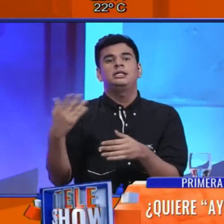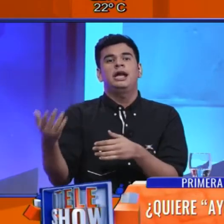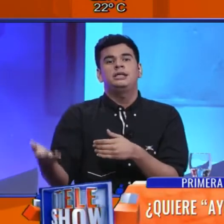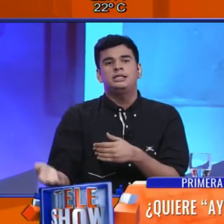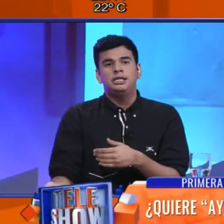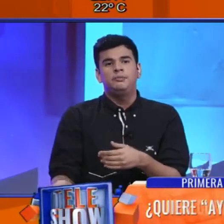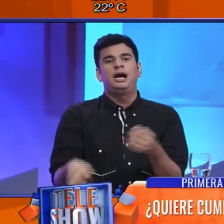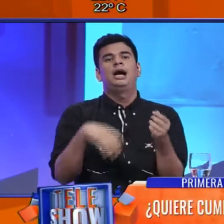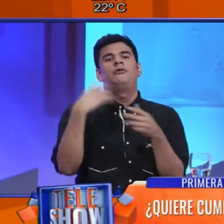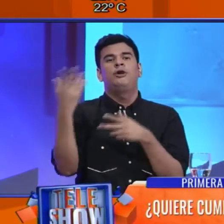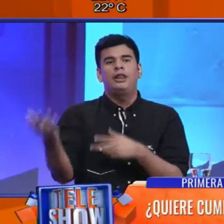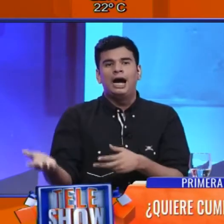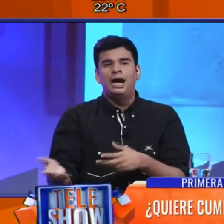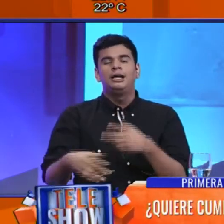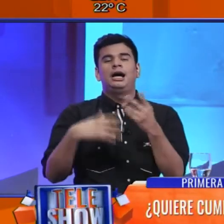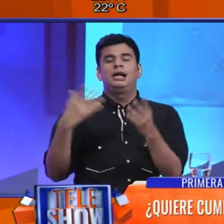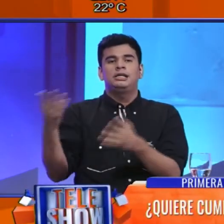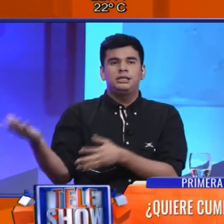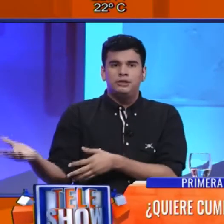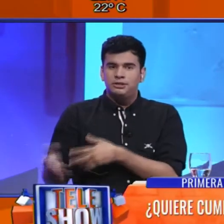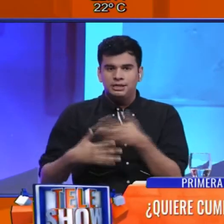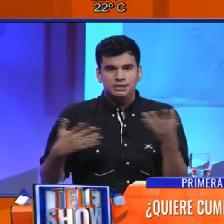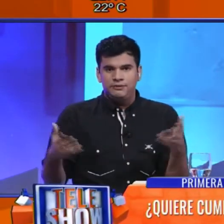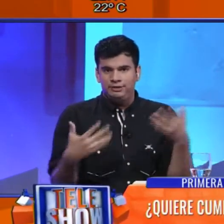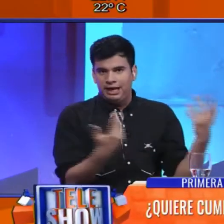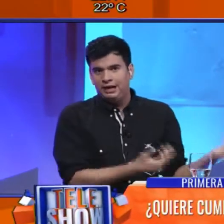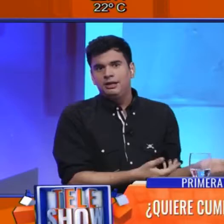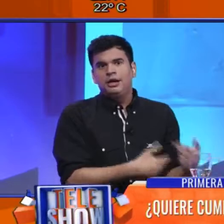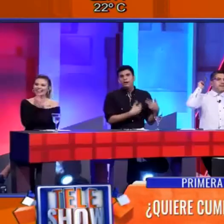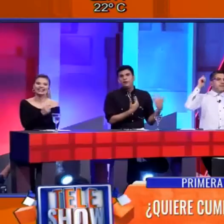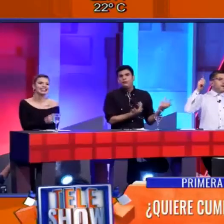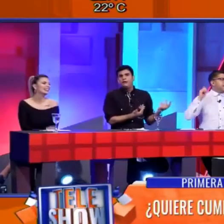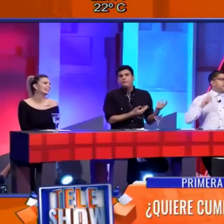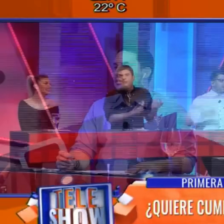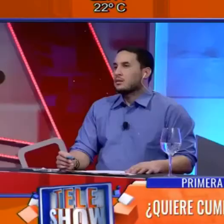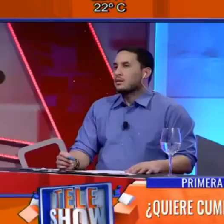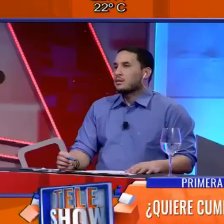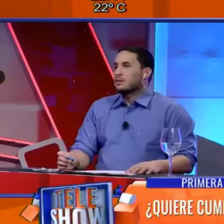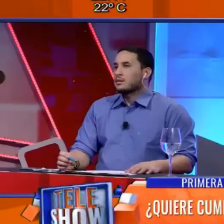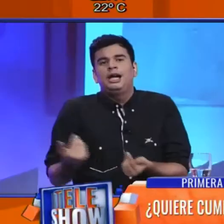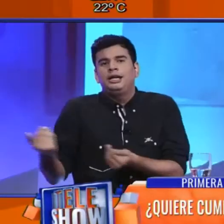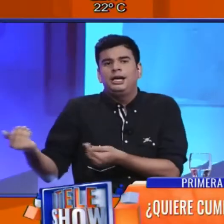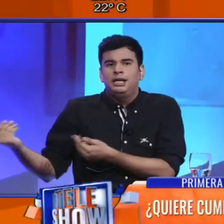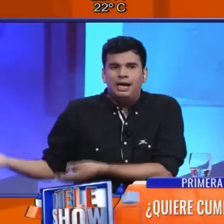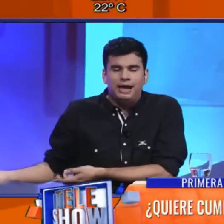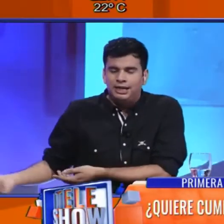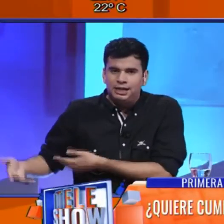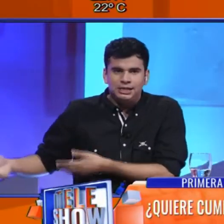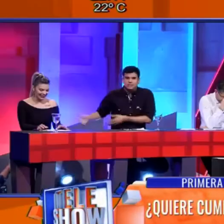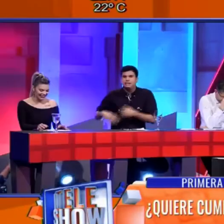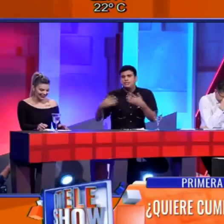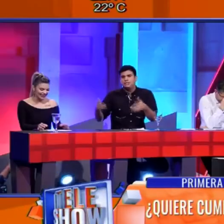te van a enseñar a hacer chipa, a abordar, a qué sé yo. Eso ya se enseña en el SNPP, chicos. Ves, vive la vida y ahí está